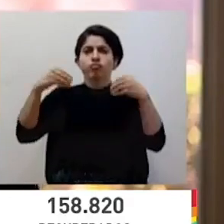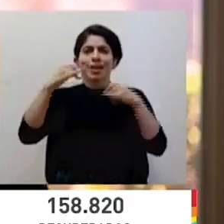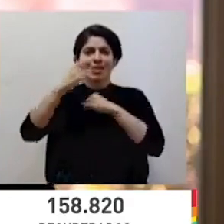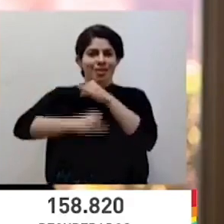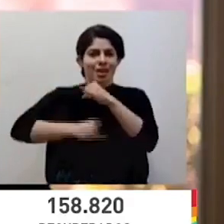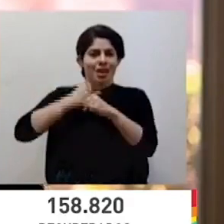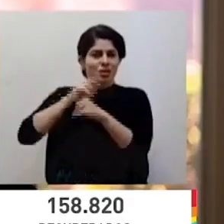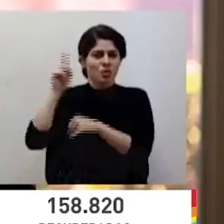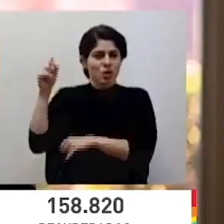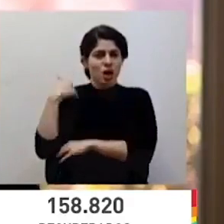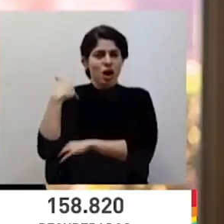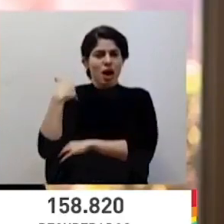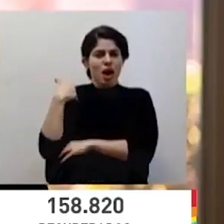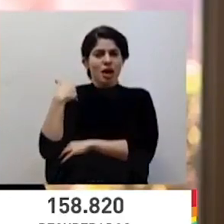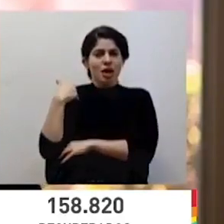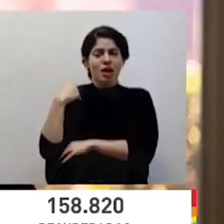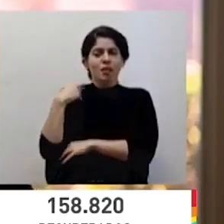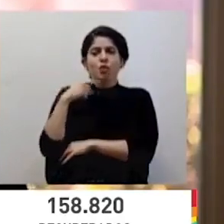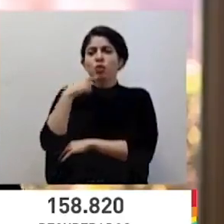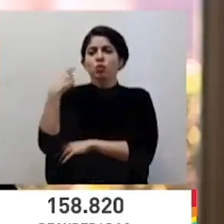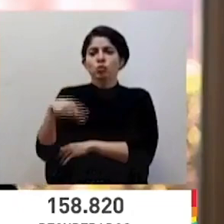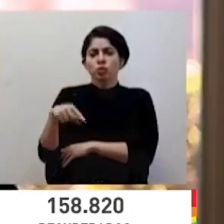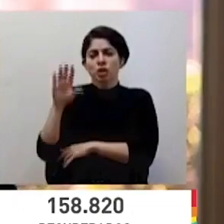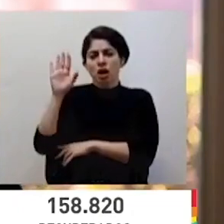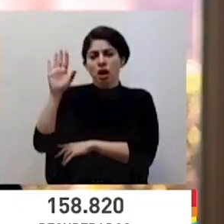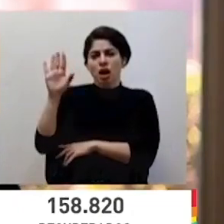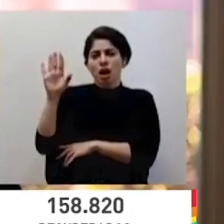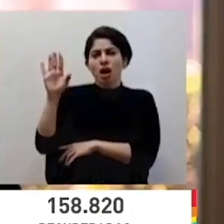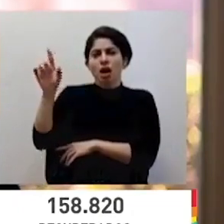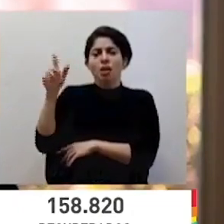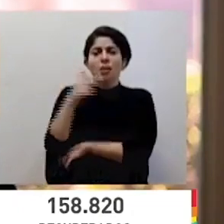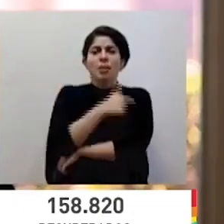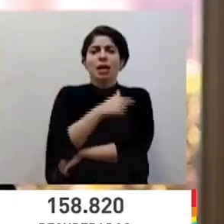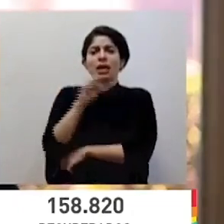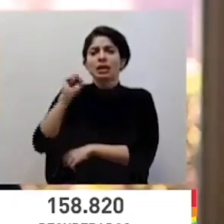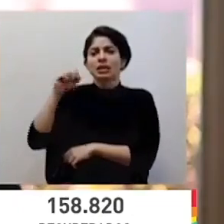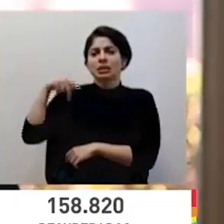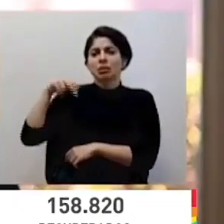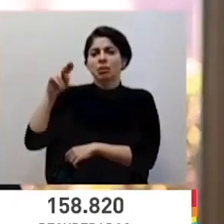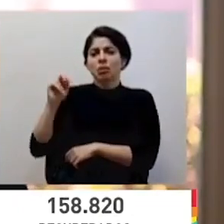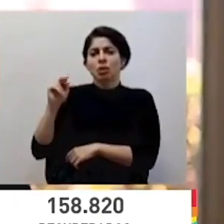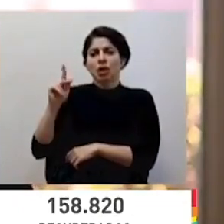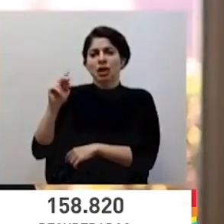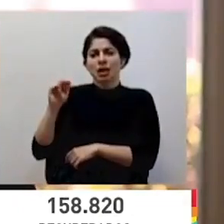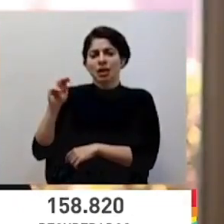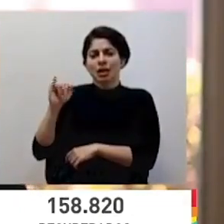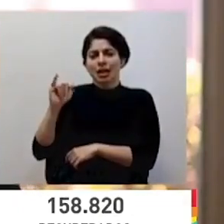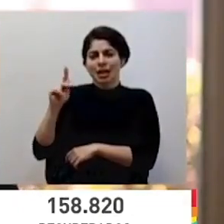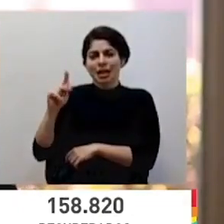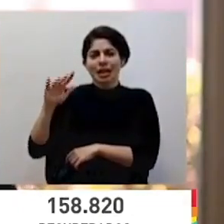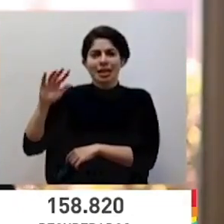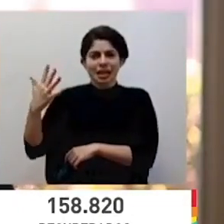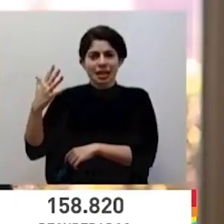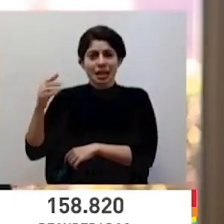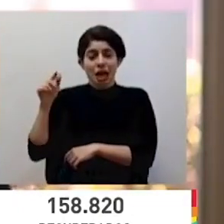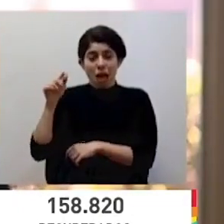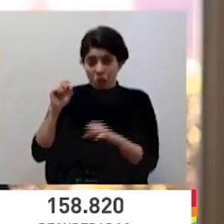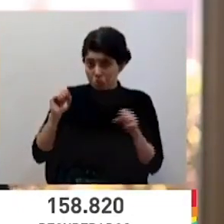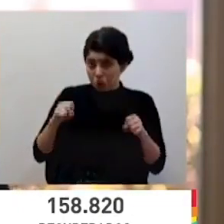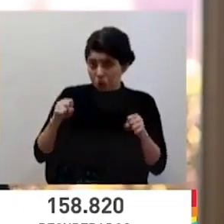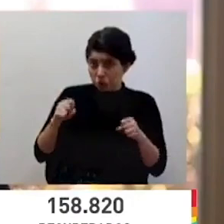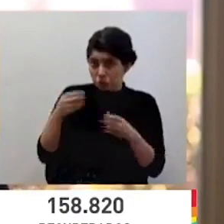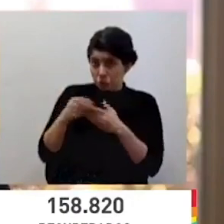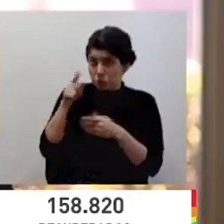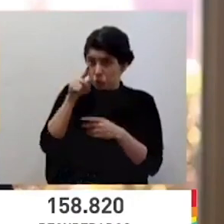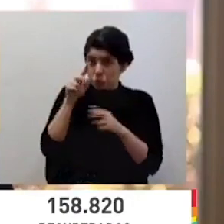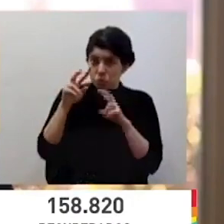internacional Rusia con la dosis de Sputnik V? Si existe esa posibilidad, si